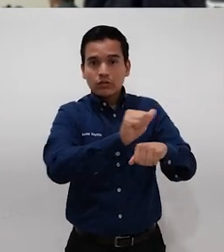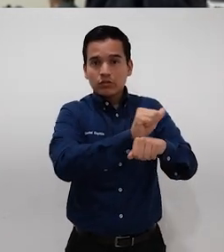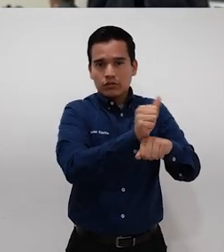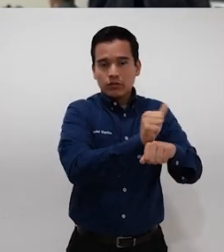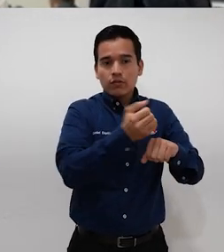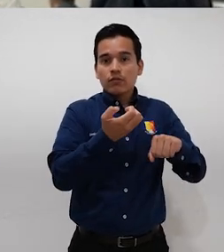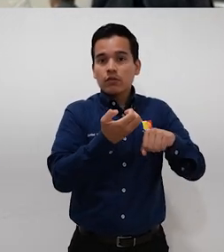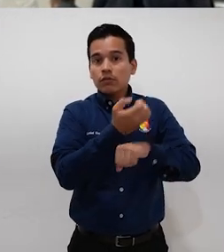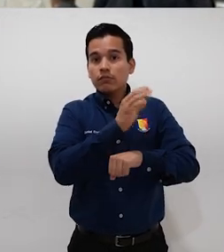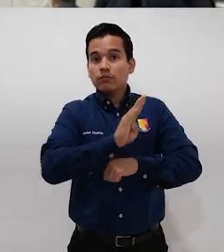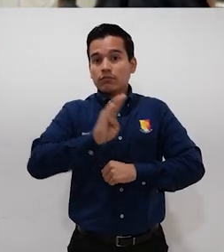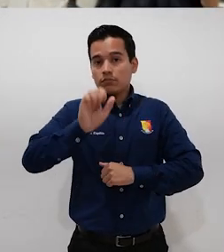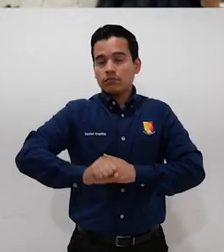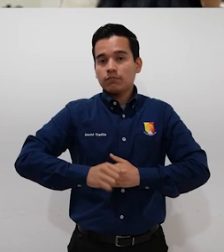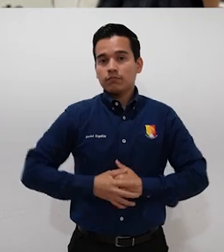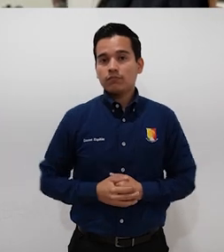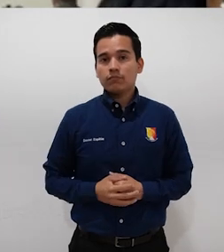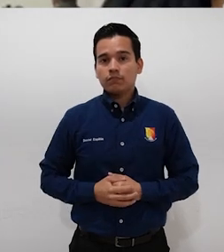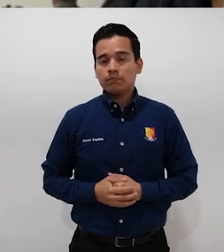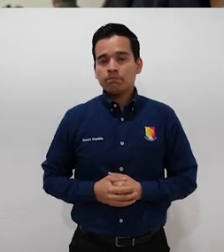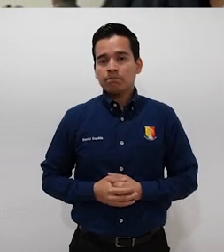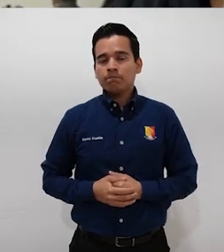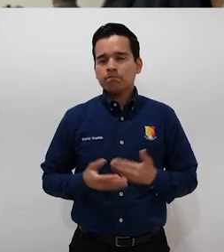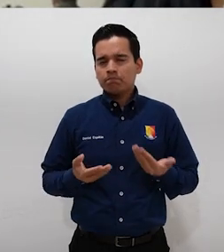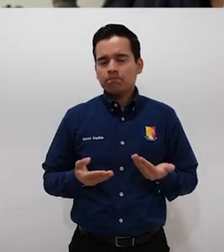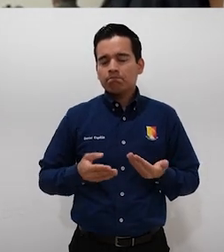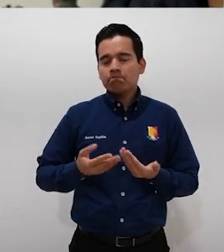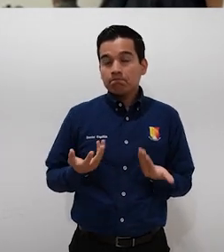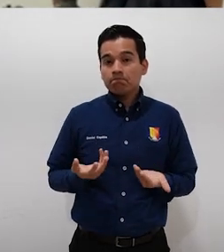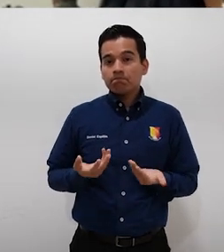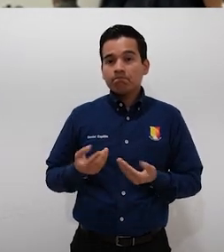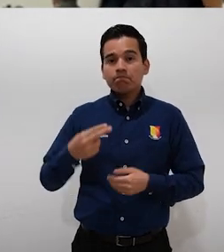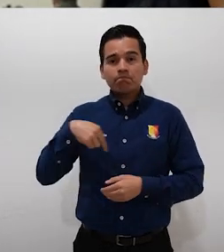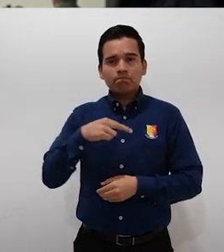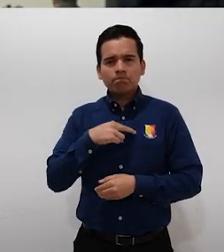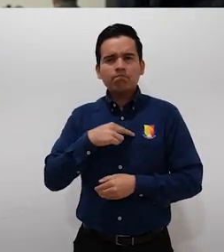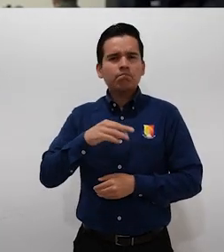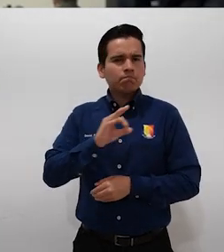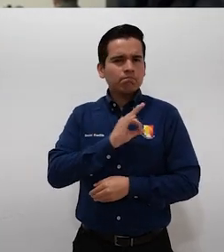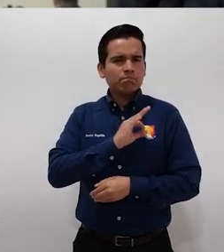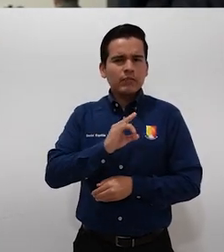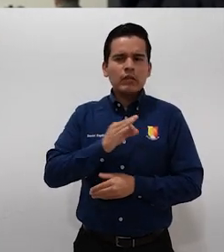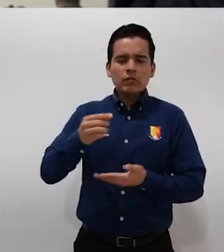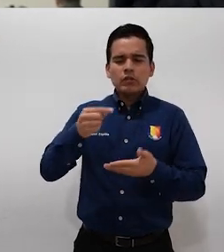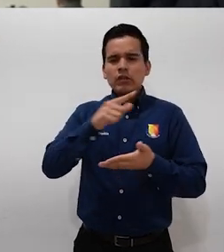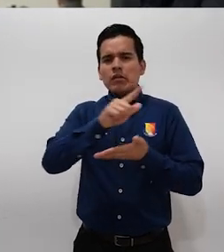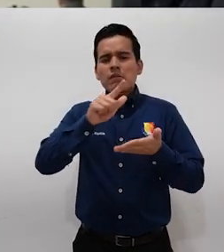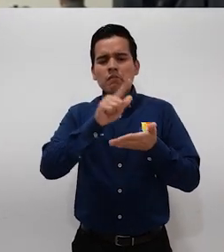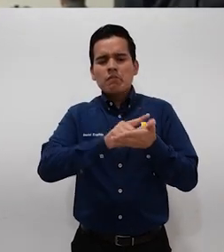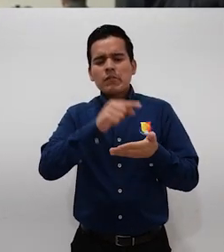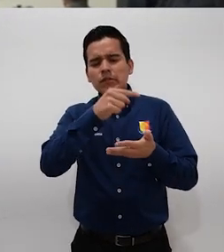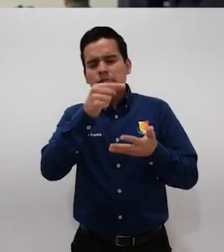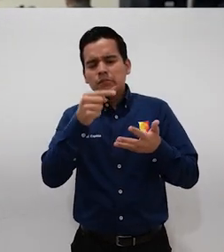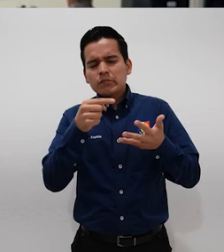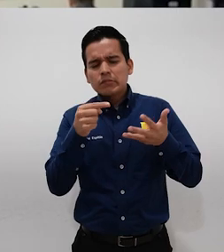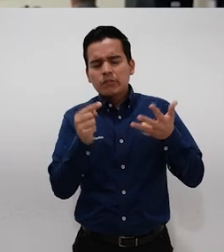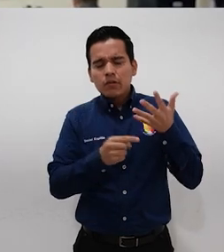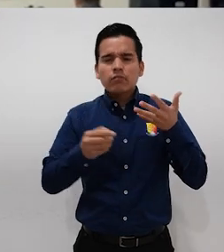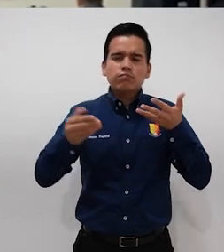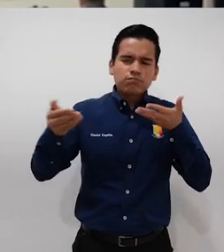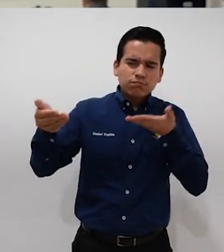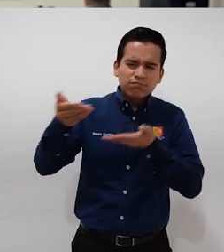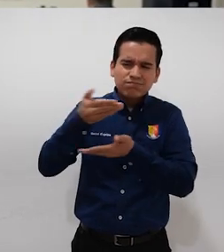del Estado de Baja California Sur, donde efectivamente pudimos compartir los detalles de la iniciativa